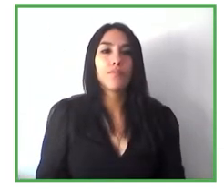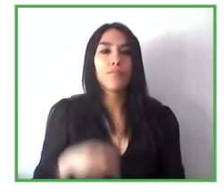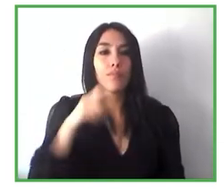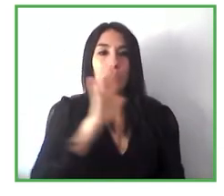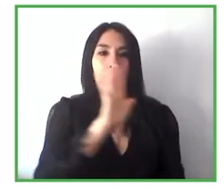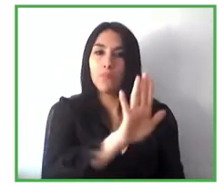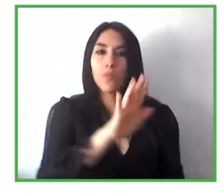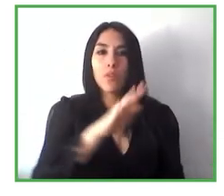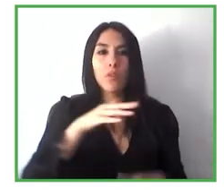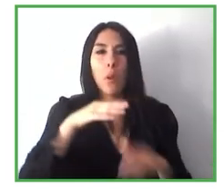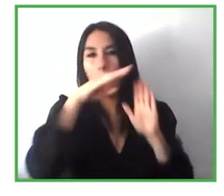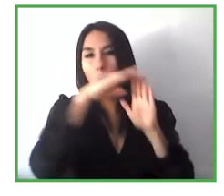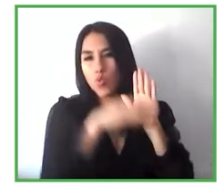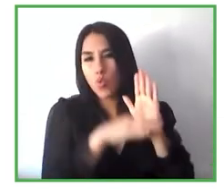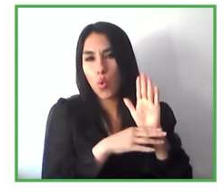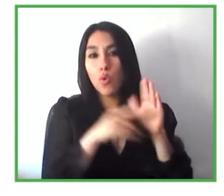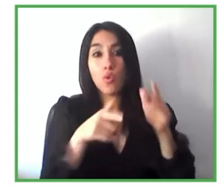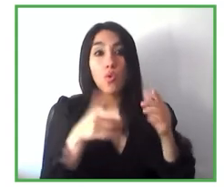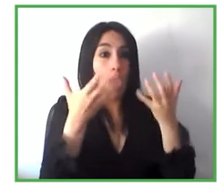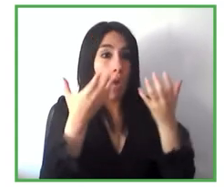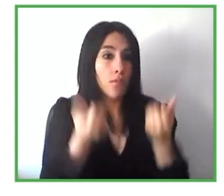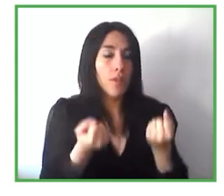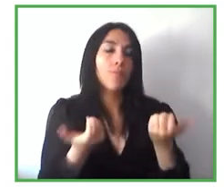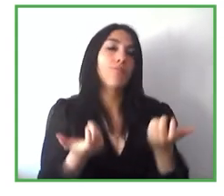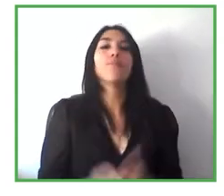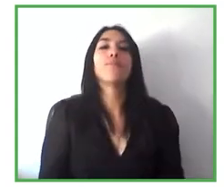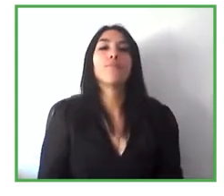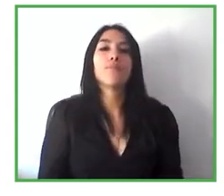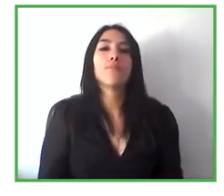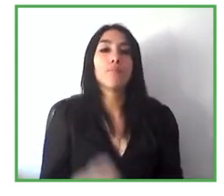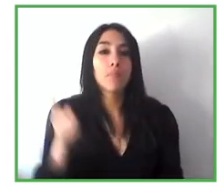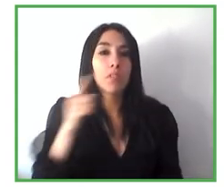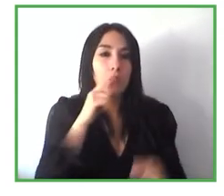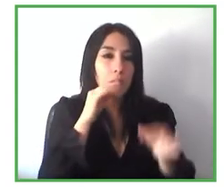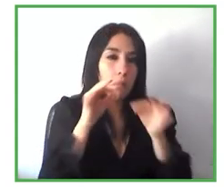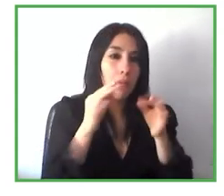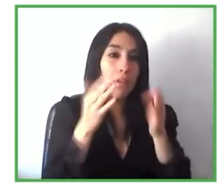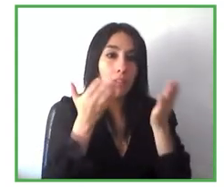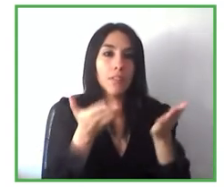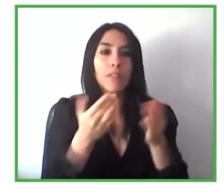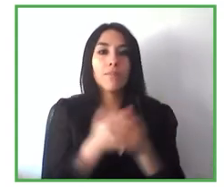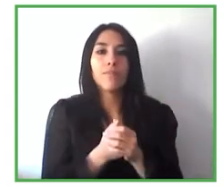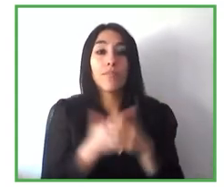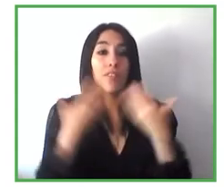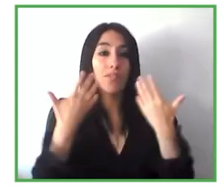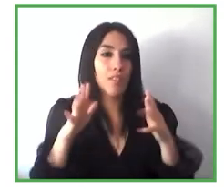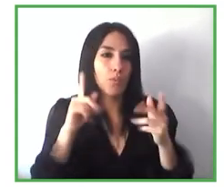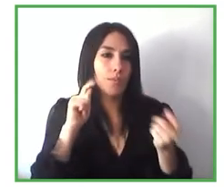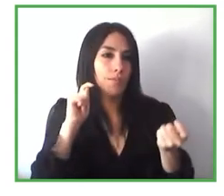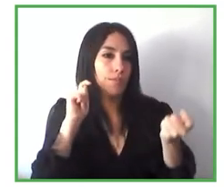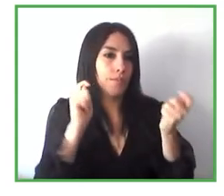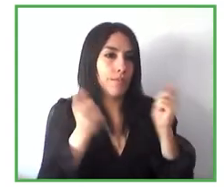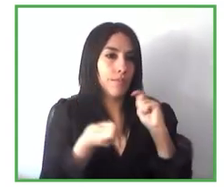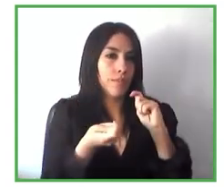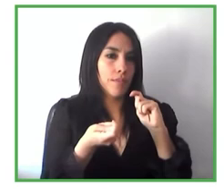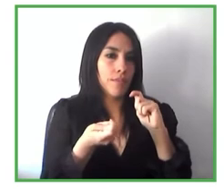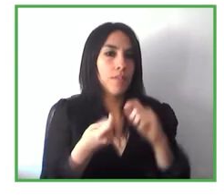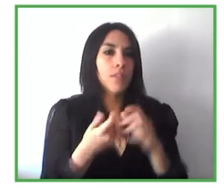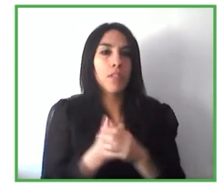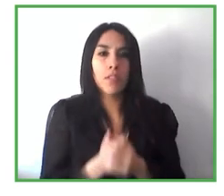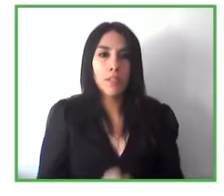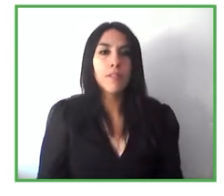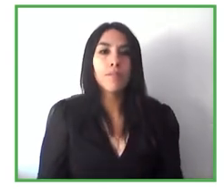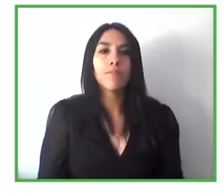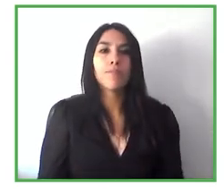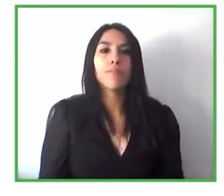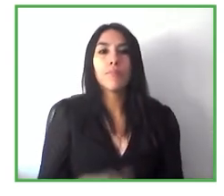en un espacio y ya digo esto realmente es un cambio de paradigma muy muy importante algo que sí que ocurre mucho en el mundo digital pero que en el